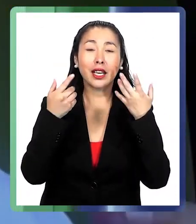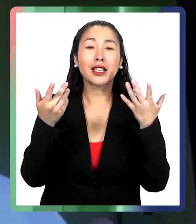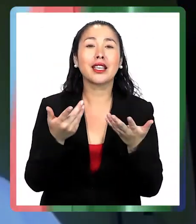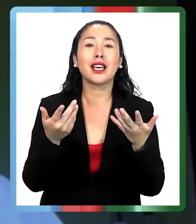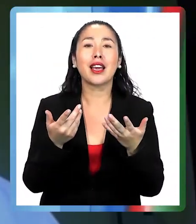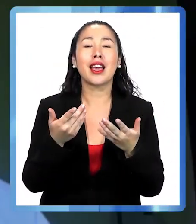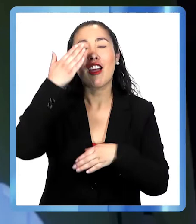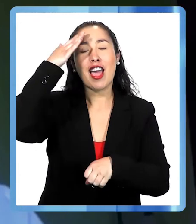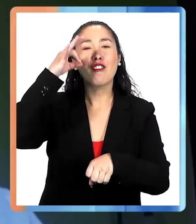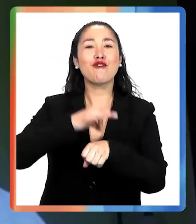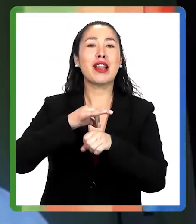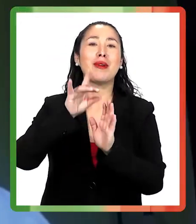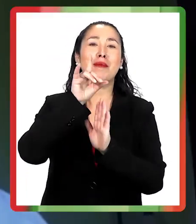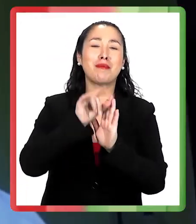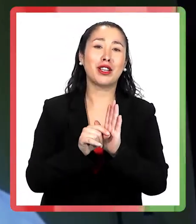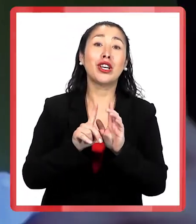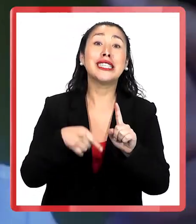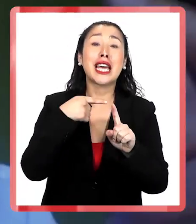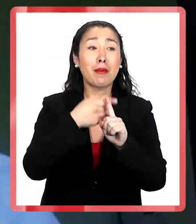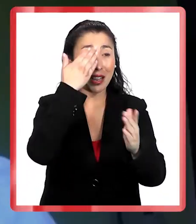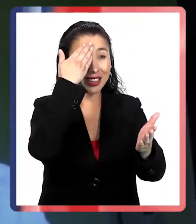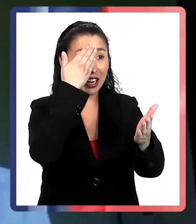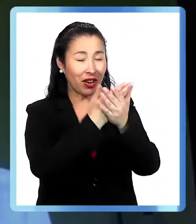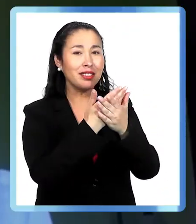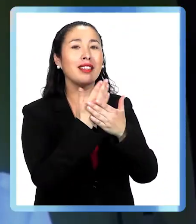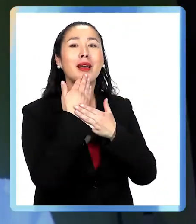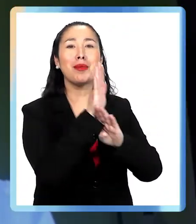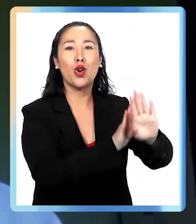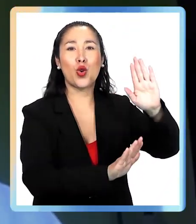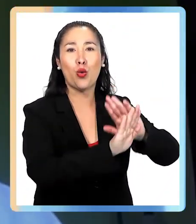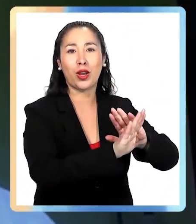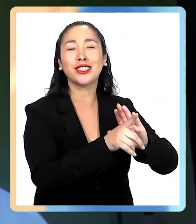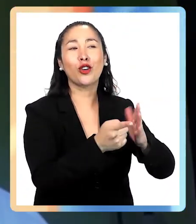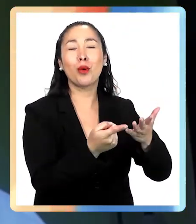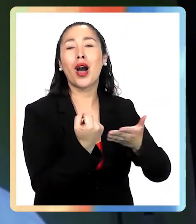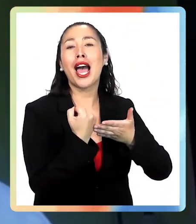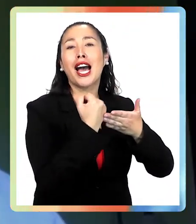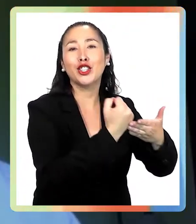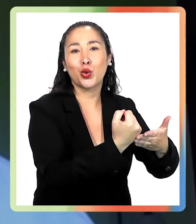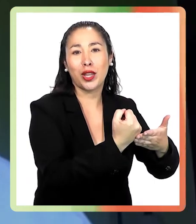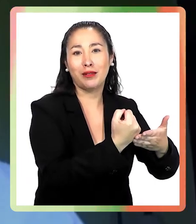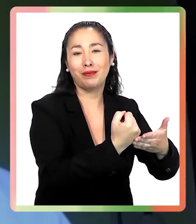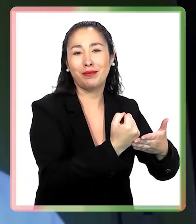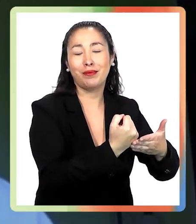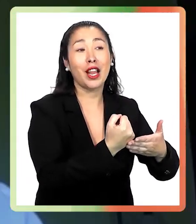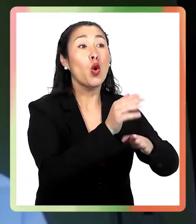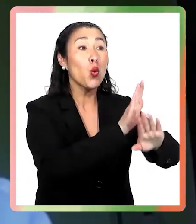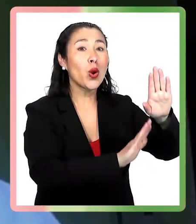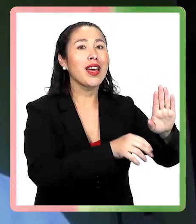te hace que no te enfermes, pero sobre todo protege al que está al frente. Entonces es una cosa muy generosa. Protege al